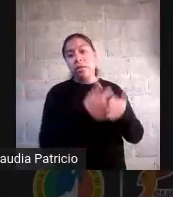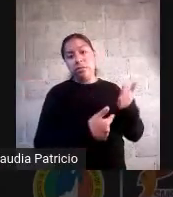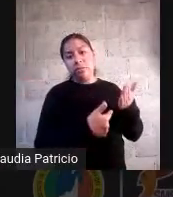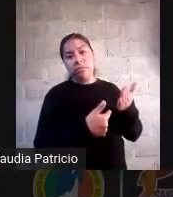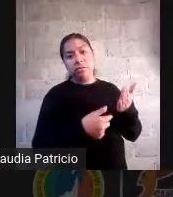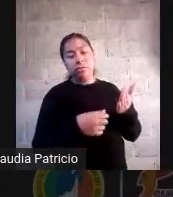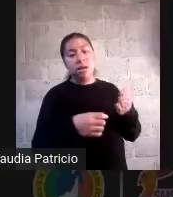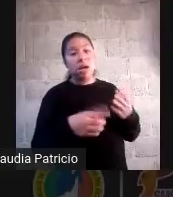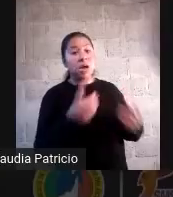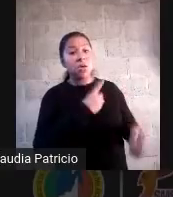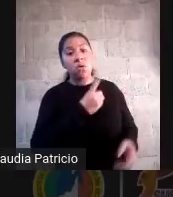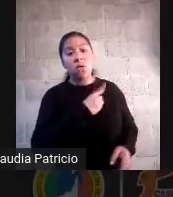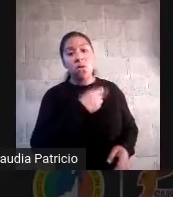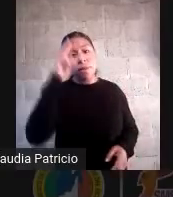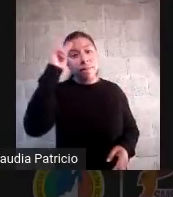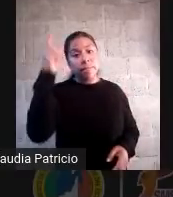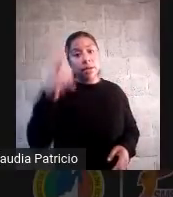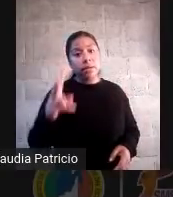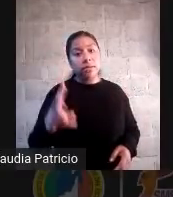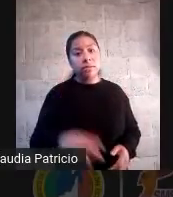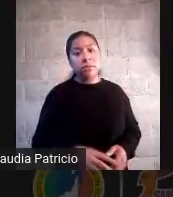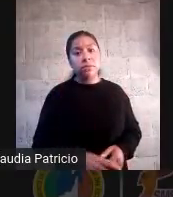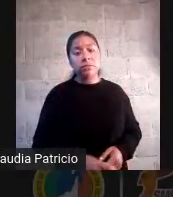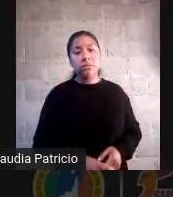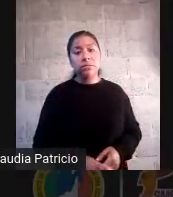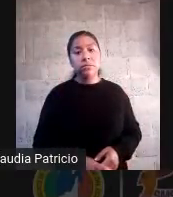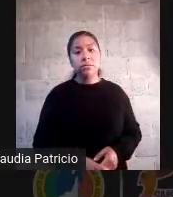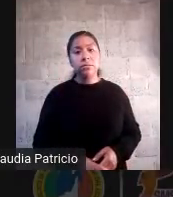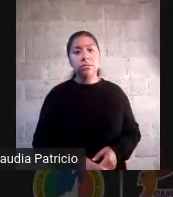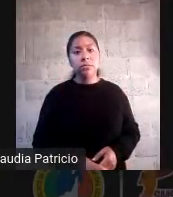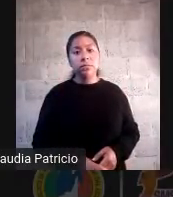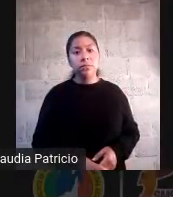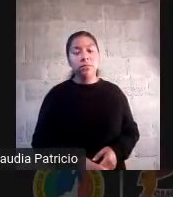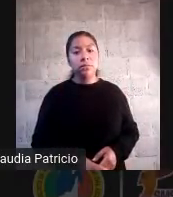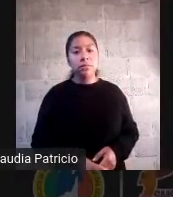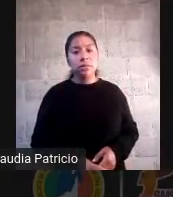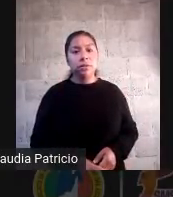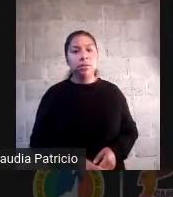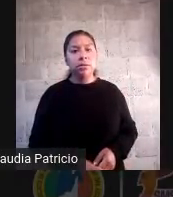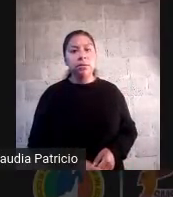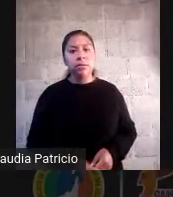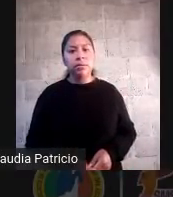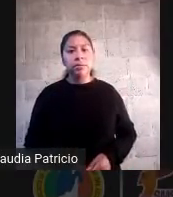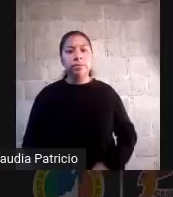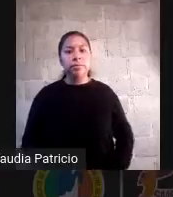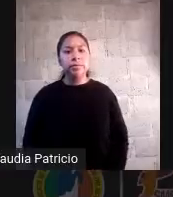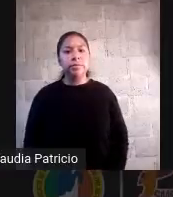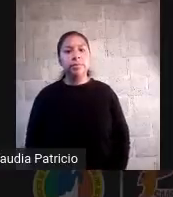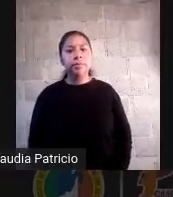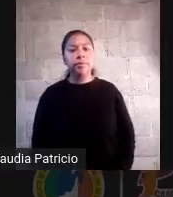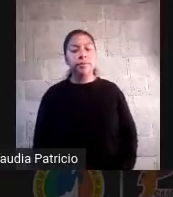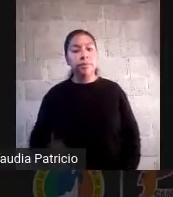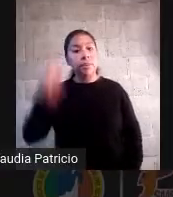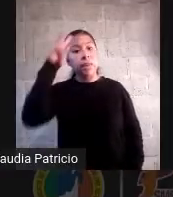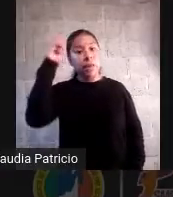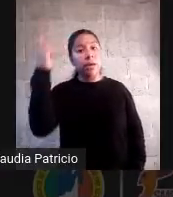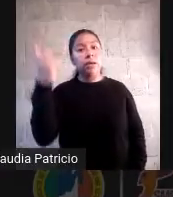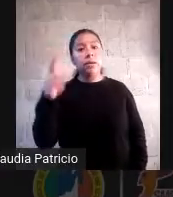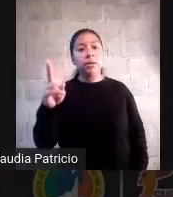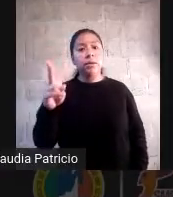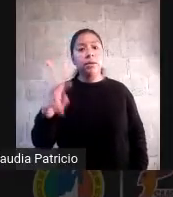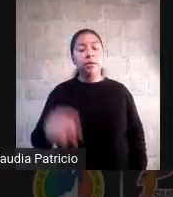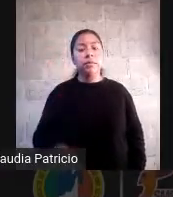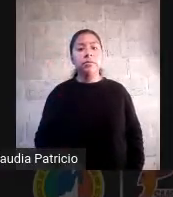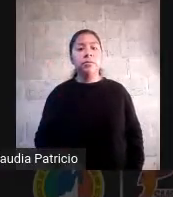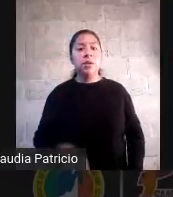puedo darles evidencia de mi dicho es sencillísima en méxico varios partidos han estado